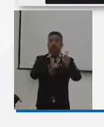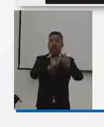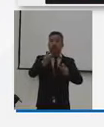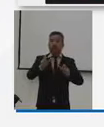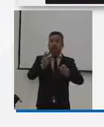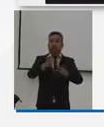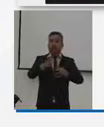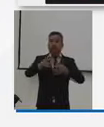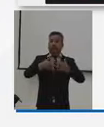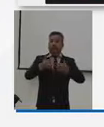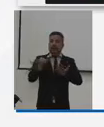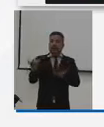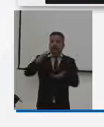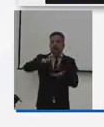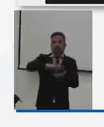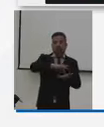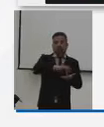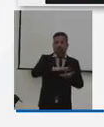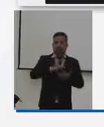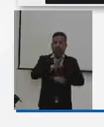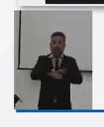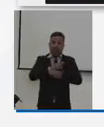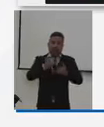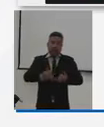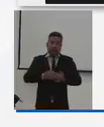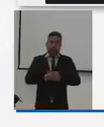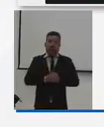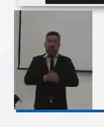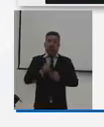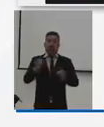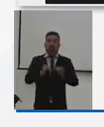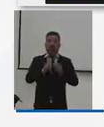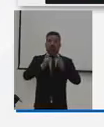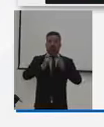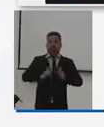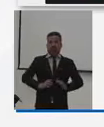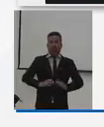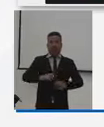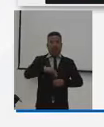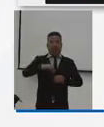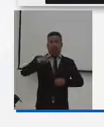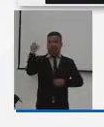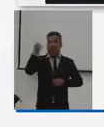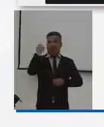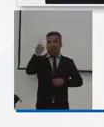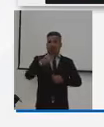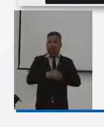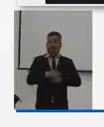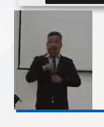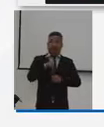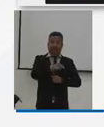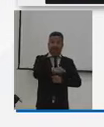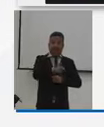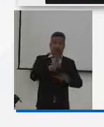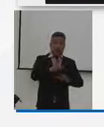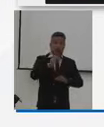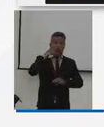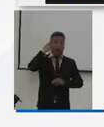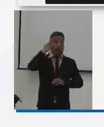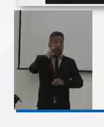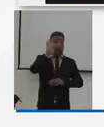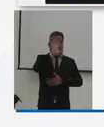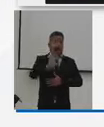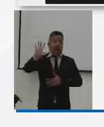actores del sistema que nos acompañan la tarde de hoy y ciudadanía en general, este, el